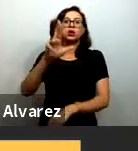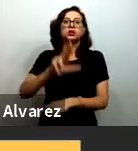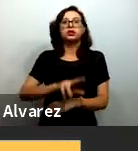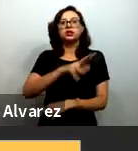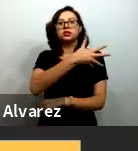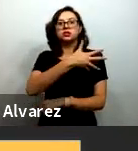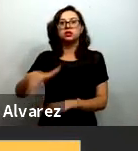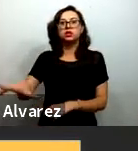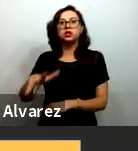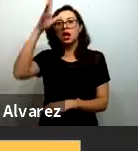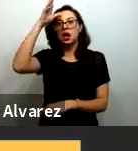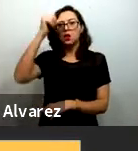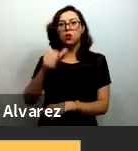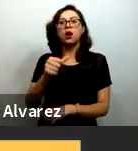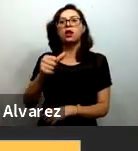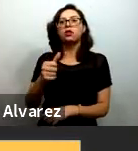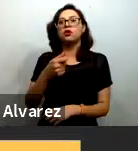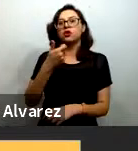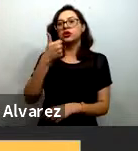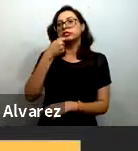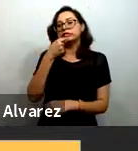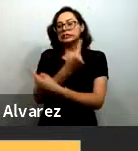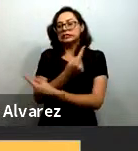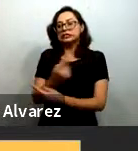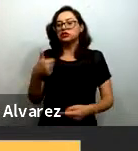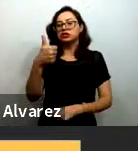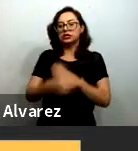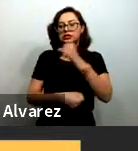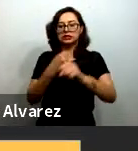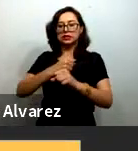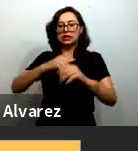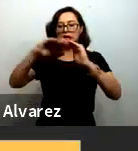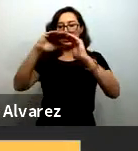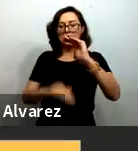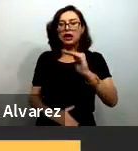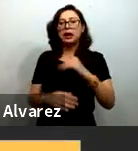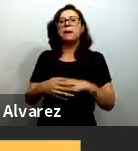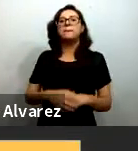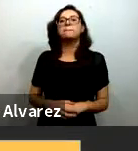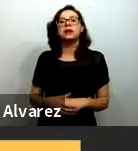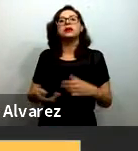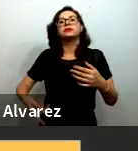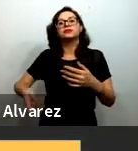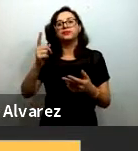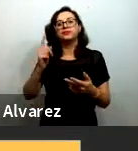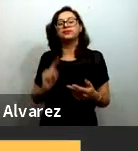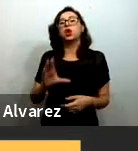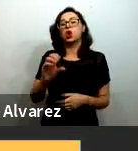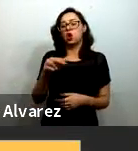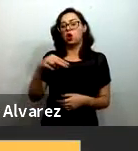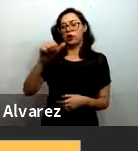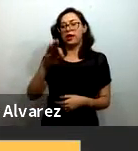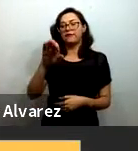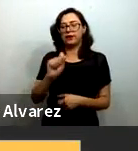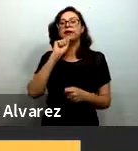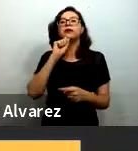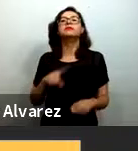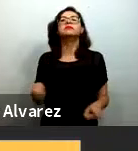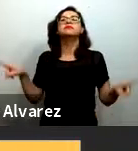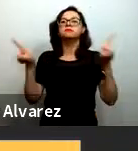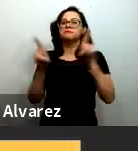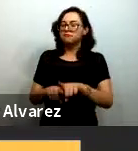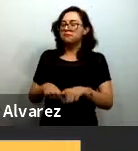caso soy yo y mi equipo para coordinar y gestionar la iniciativa y CONAFE que por supuesto también proveyó conocimiento externo